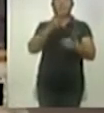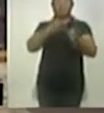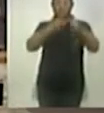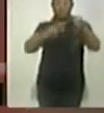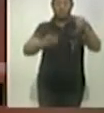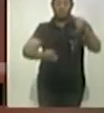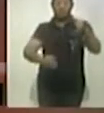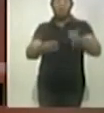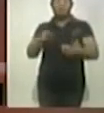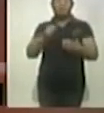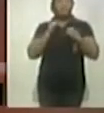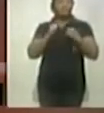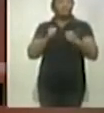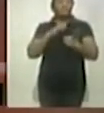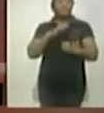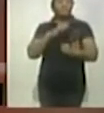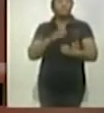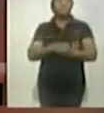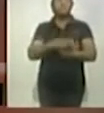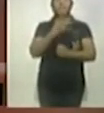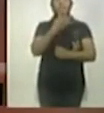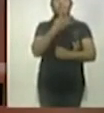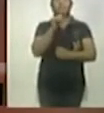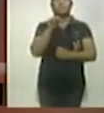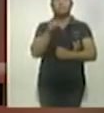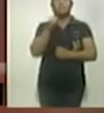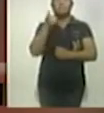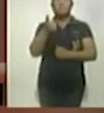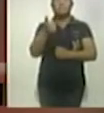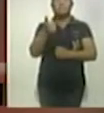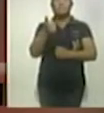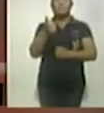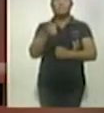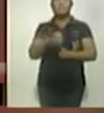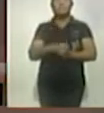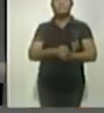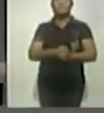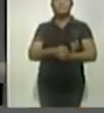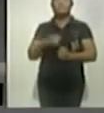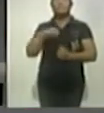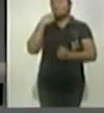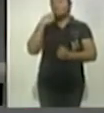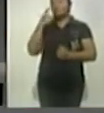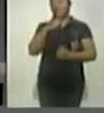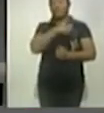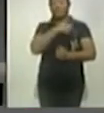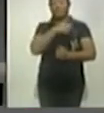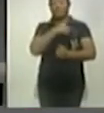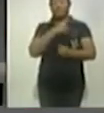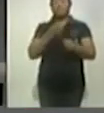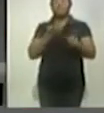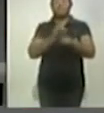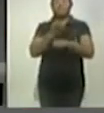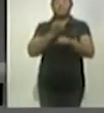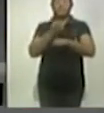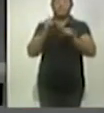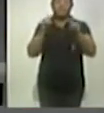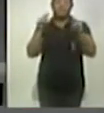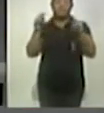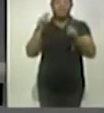pudo percibir fue de cuatro punto seis grados. Quiero comentarte que en la capital del estado, donde nos encontramos en este momento,